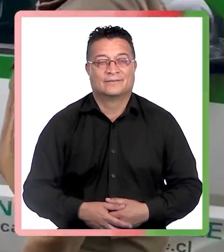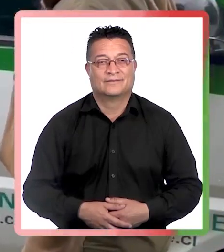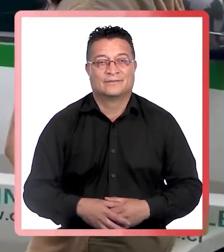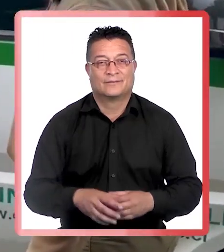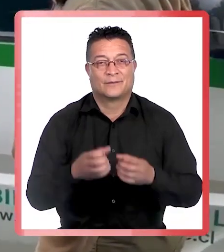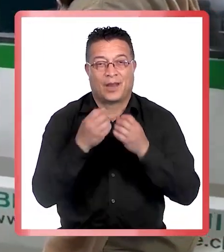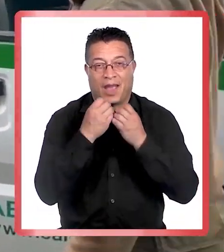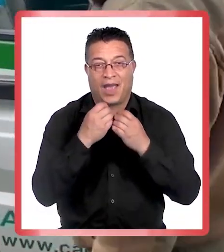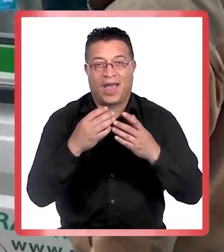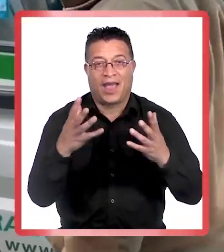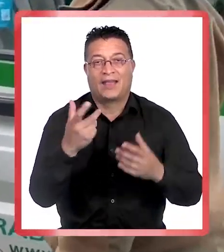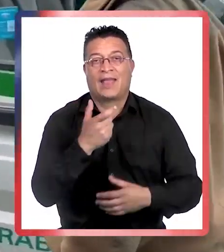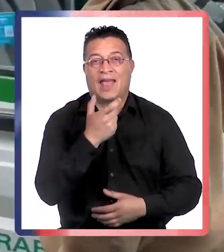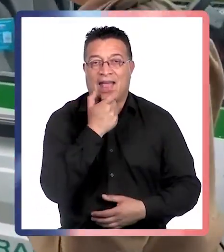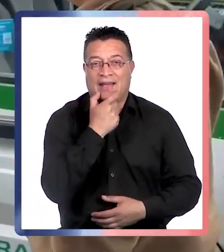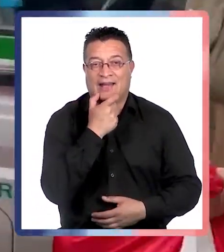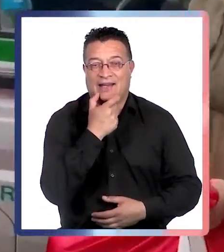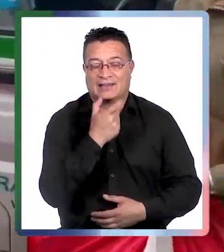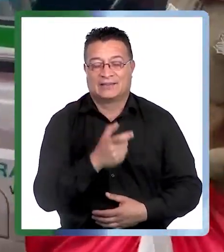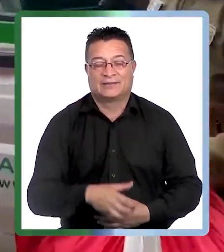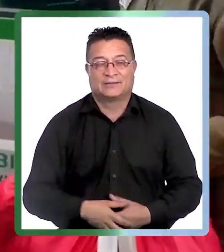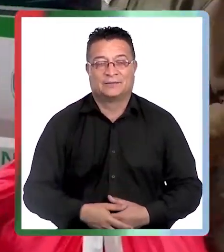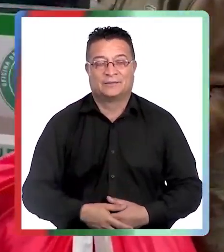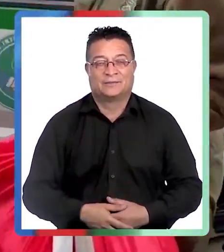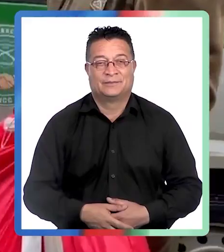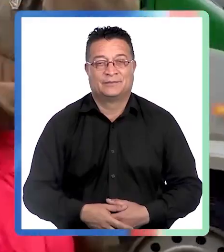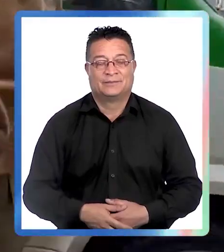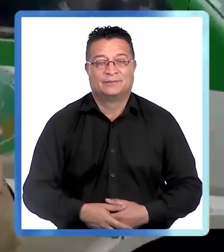Gracias por